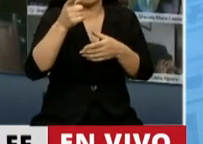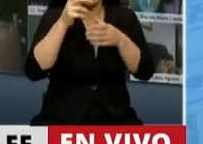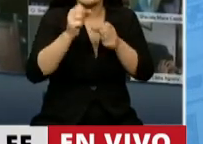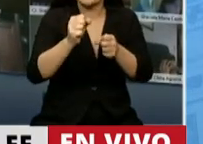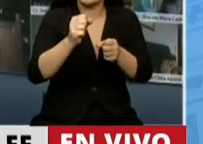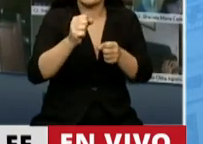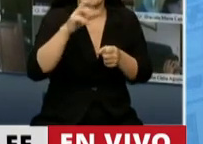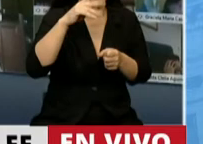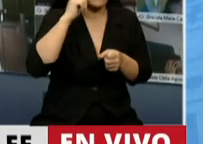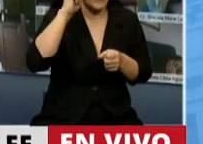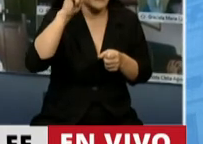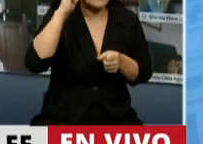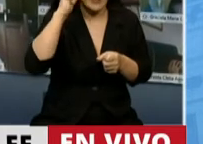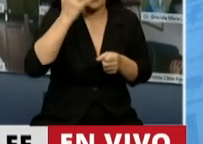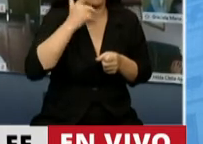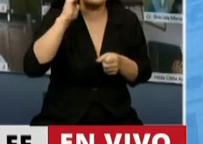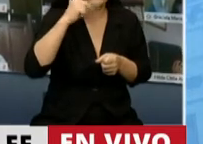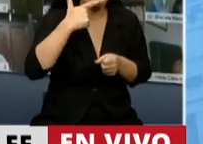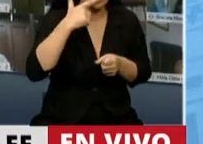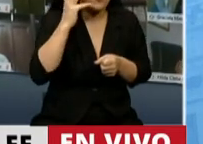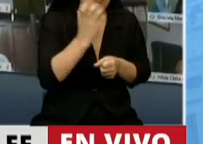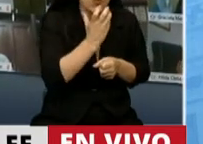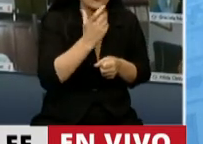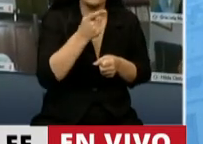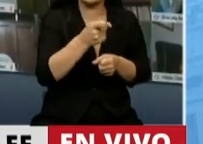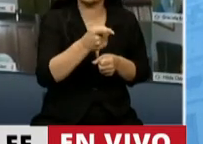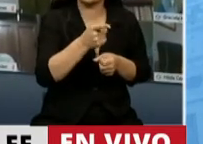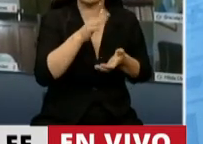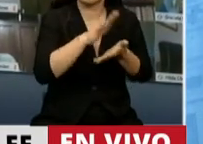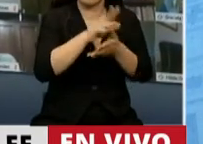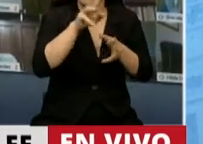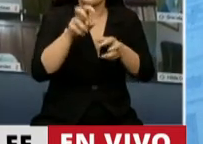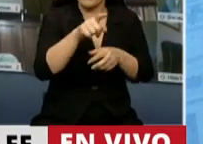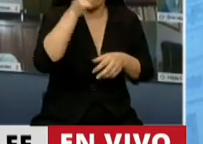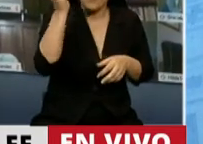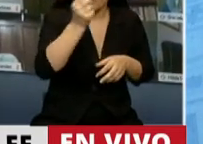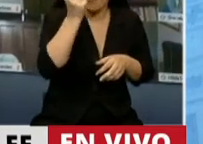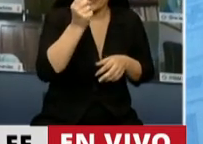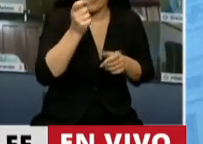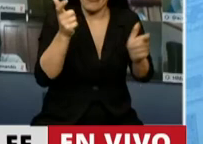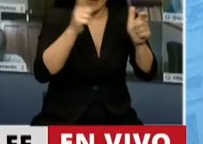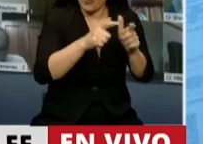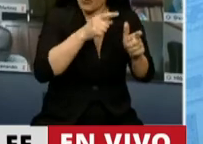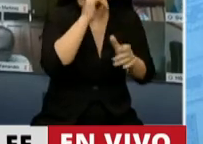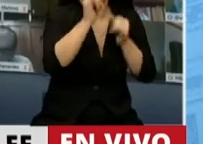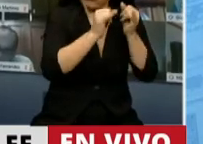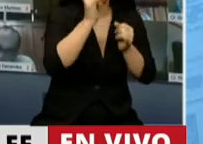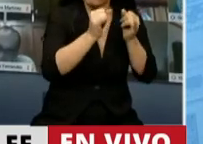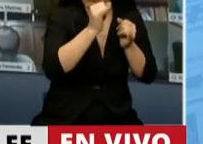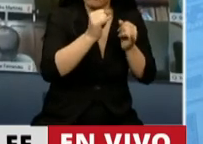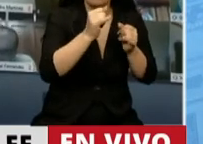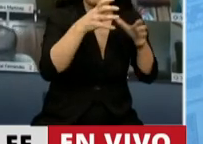de establecer una política de Estado, no solo en la cuestión de fondo, como él aclaraba en esa reunión, en la que todas las fuerzas